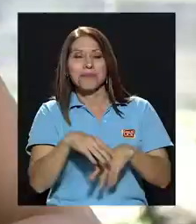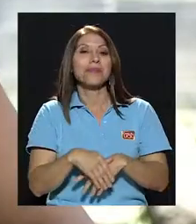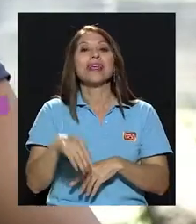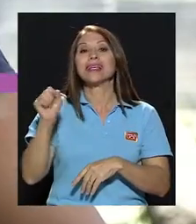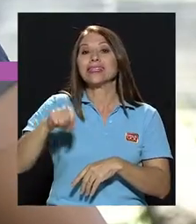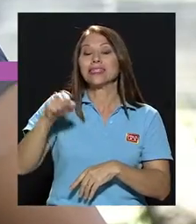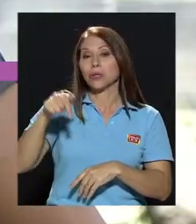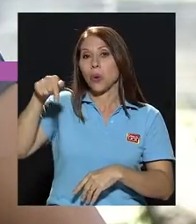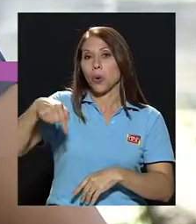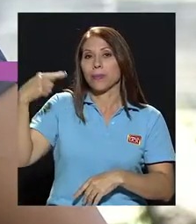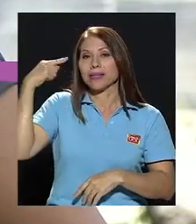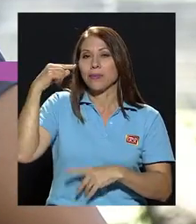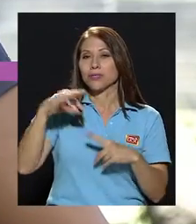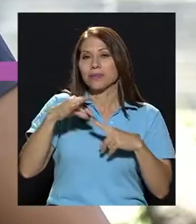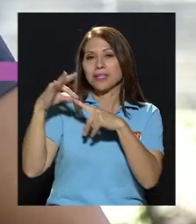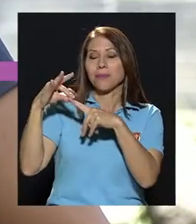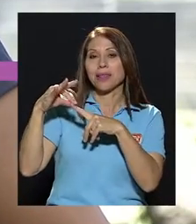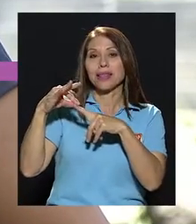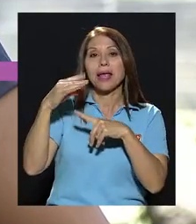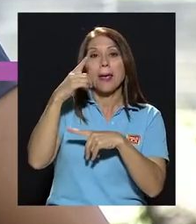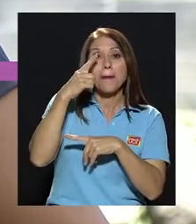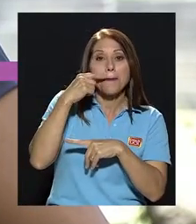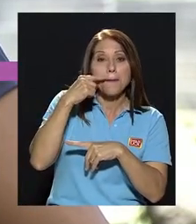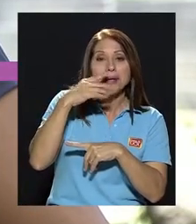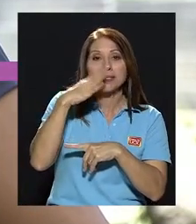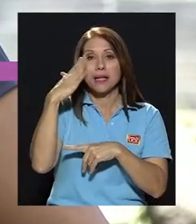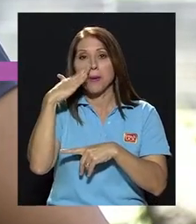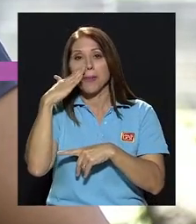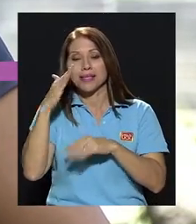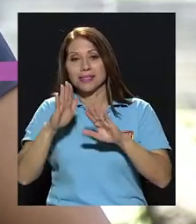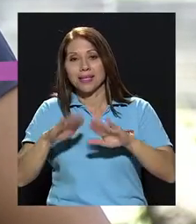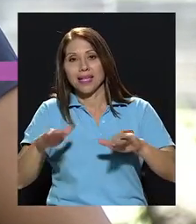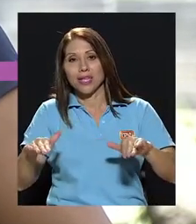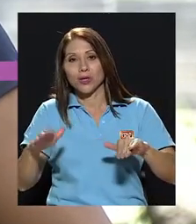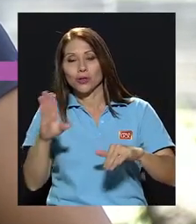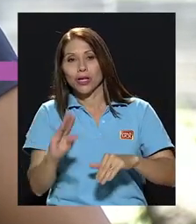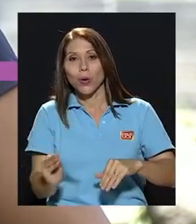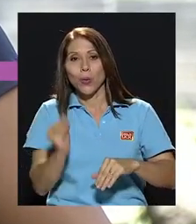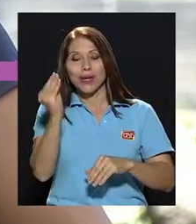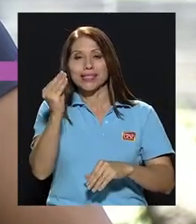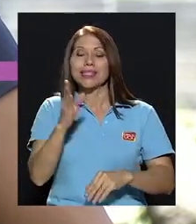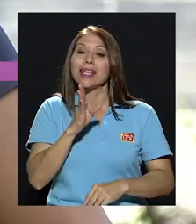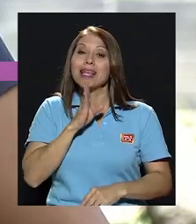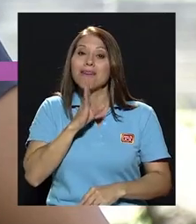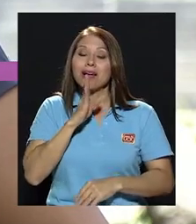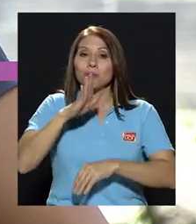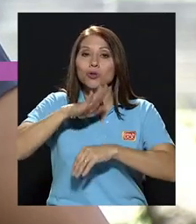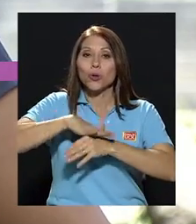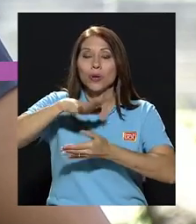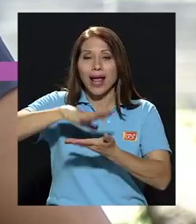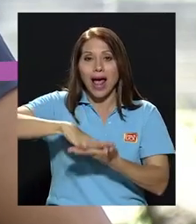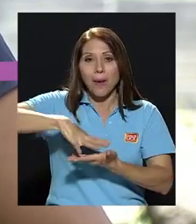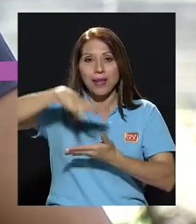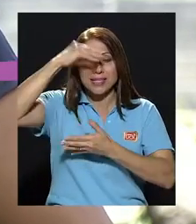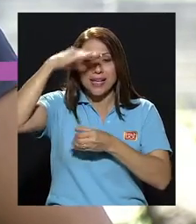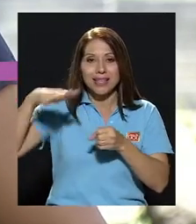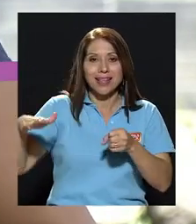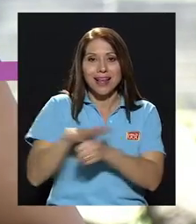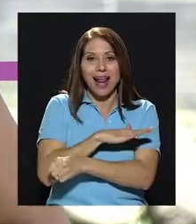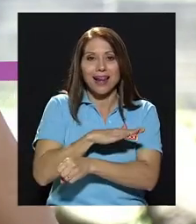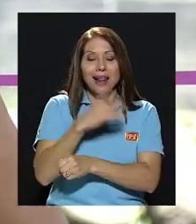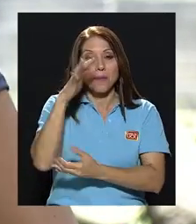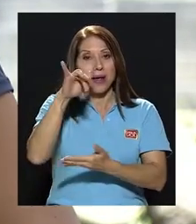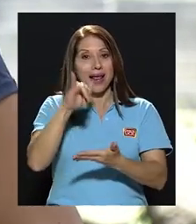es, además hoy pensamos especialmente en padres y madres de niños y jóvenes y hablaremos en sí del aprendizaje integral.